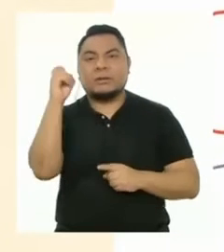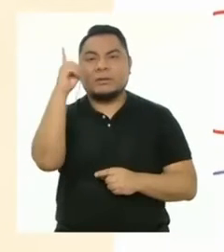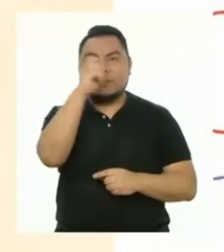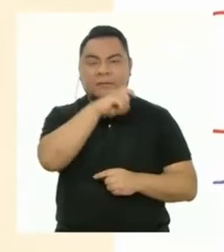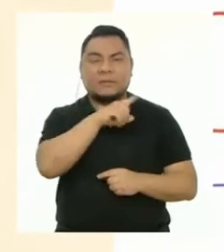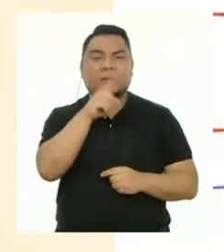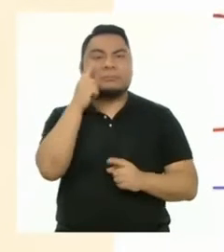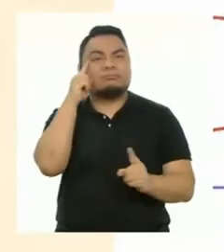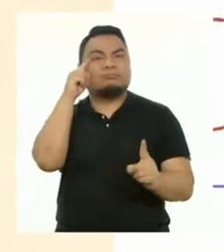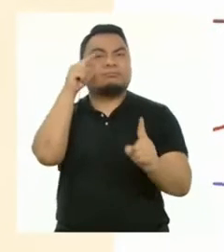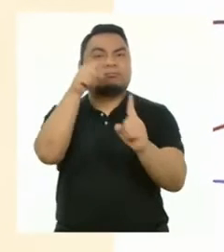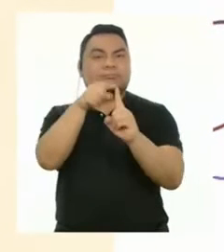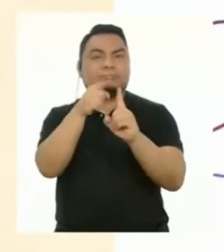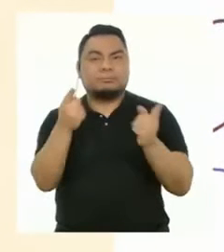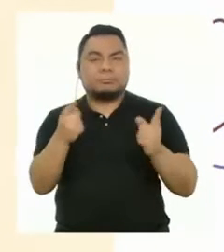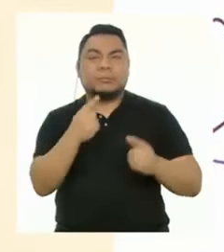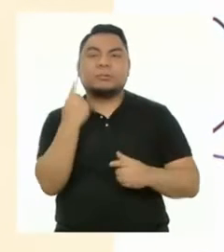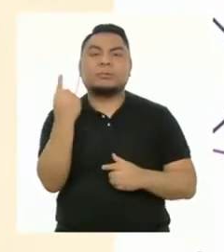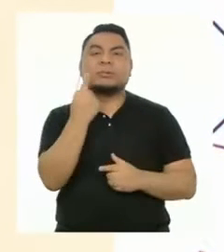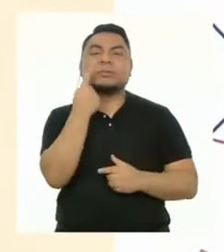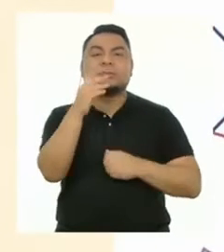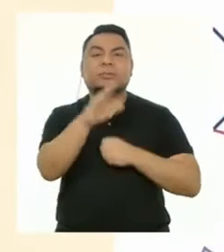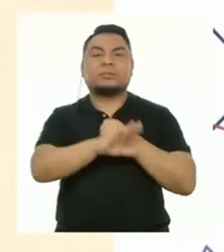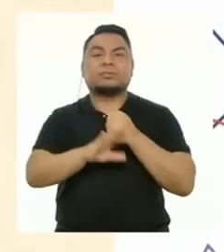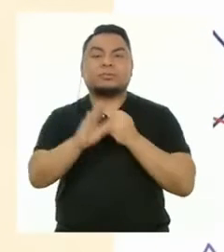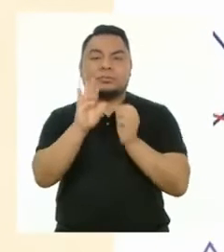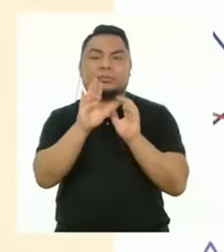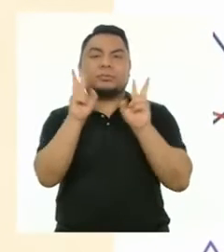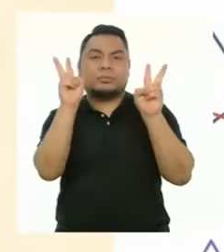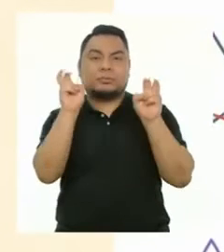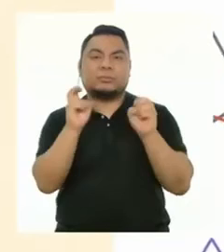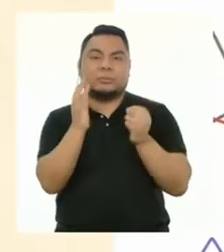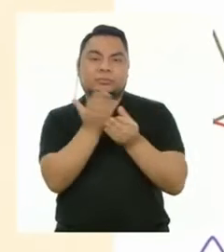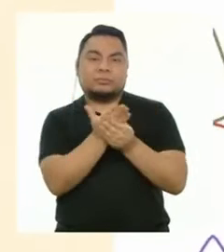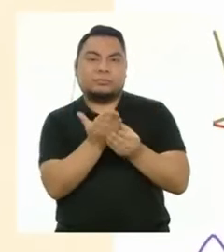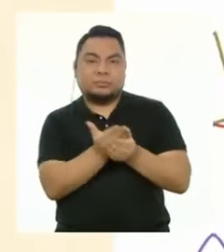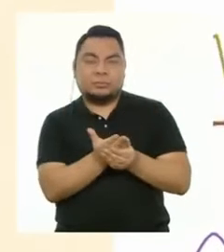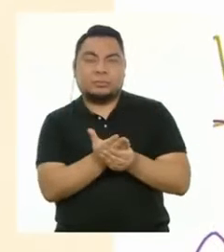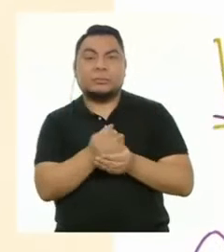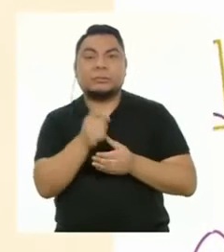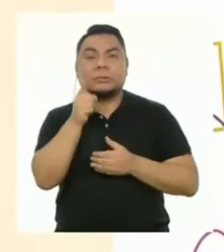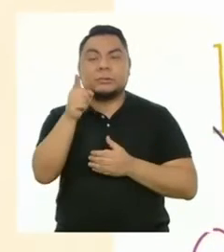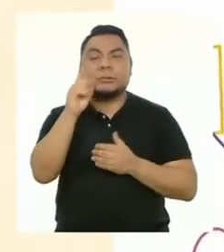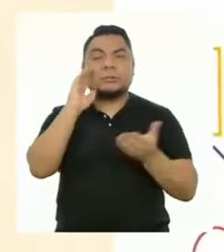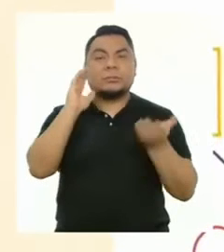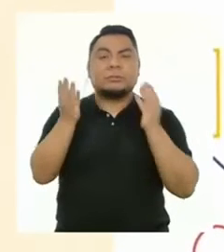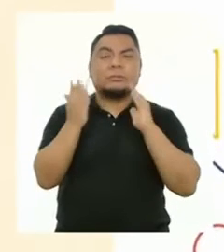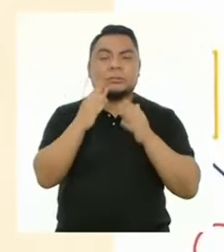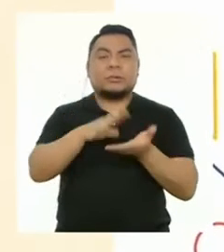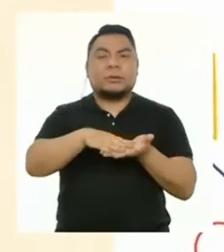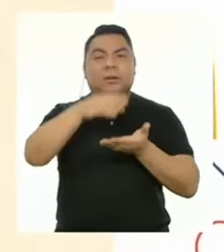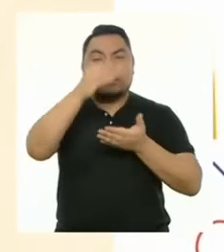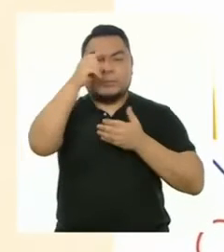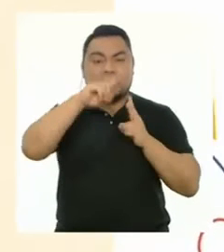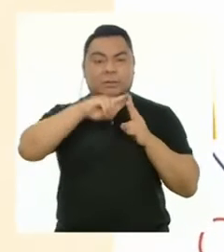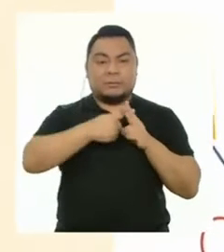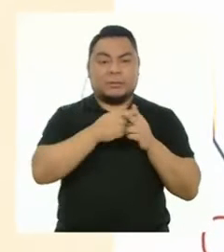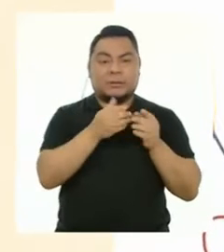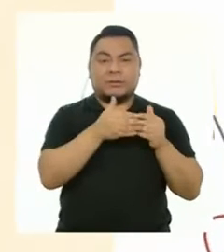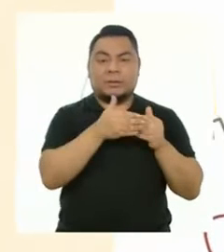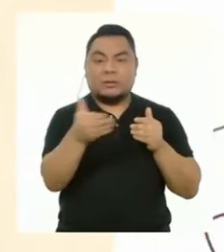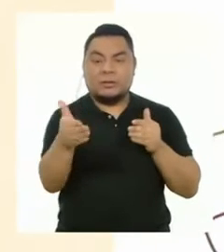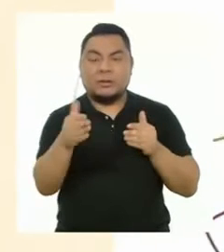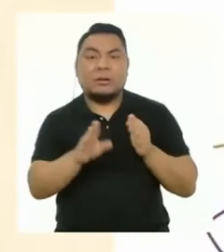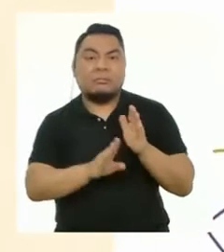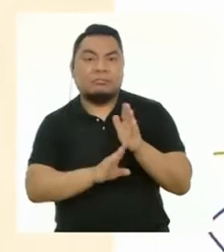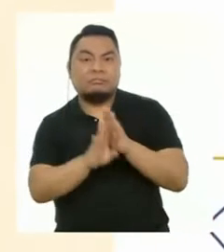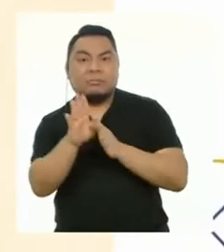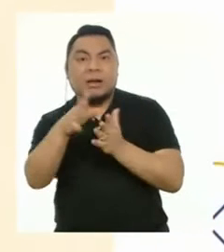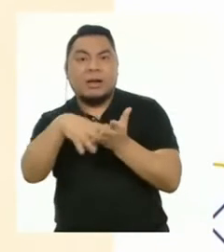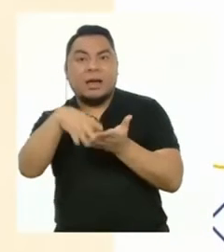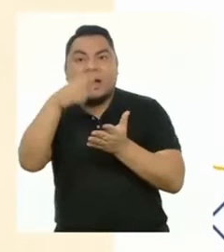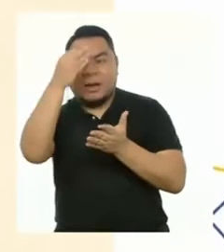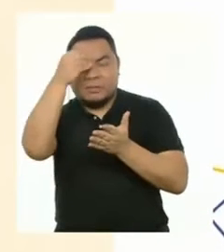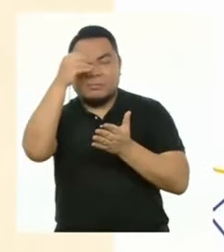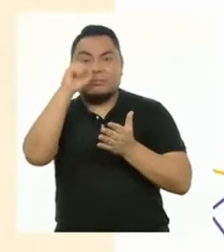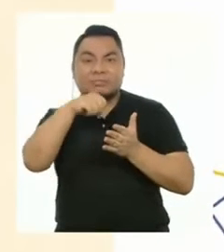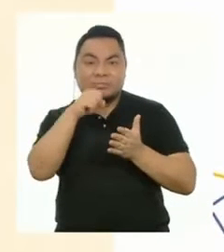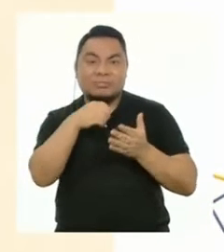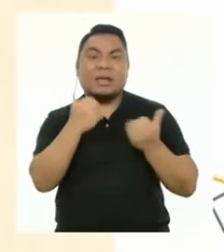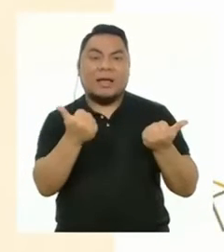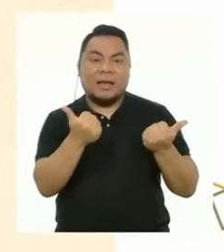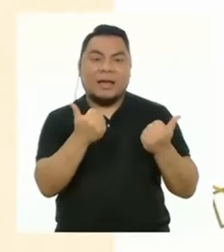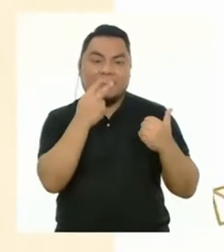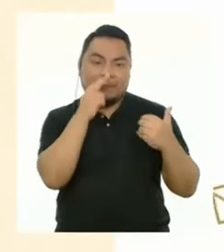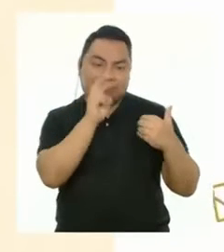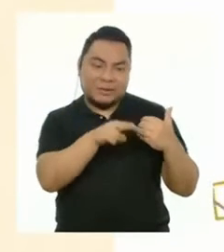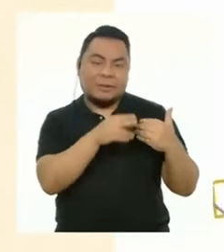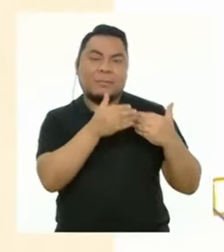dificultades y desafíos sobre la base de sus productos. Comparar su desempeño al inicio y al final de un periodo de aprendizaje